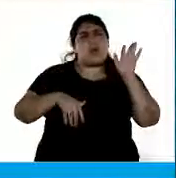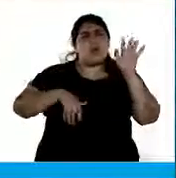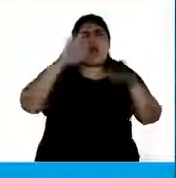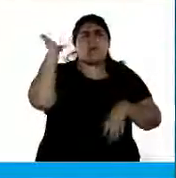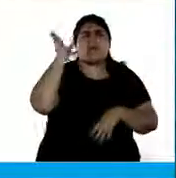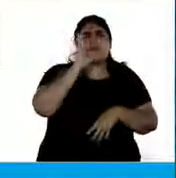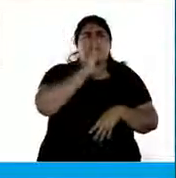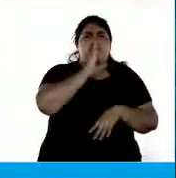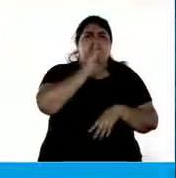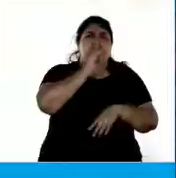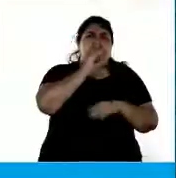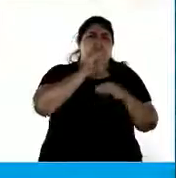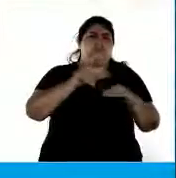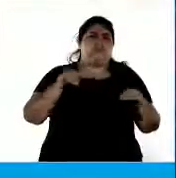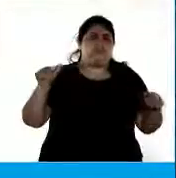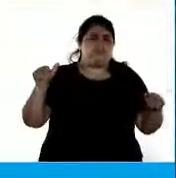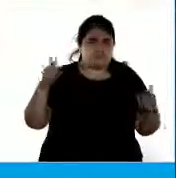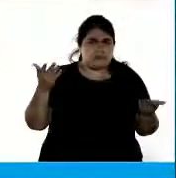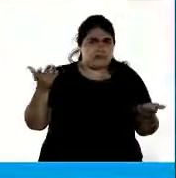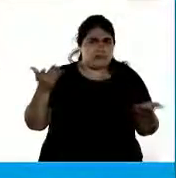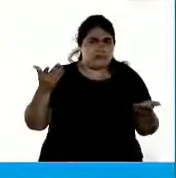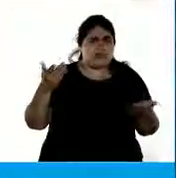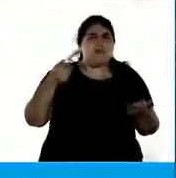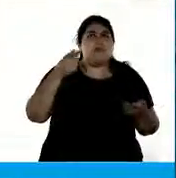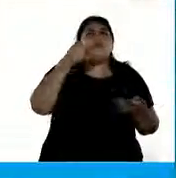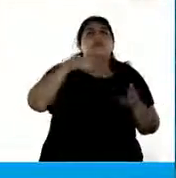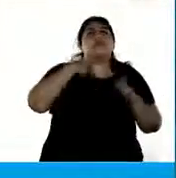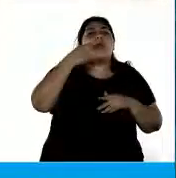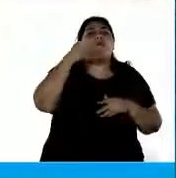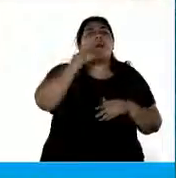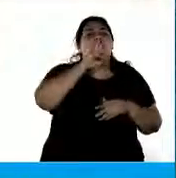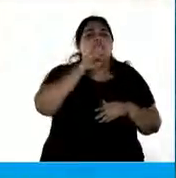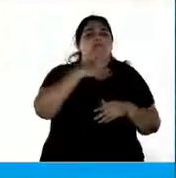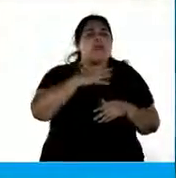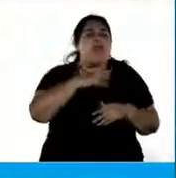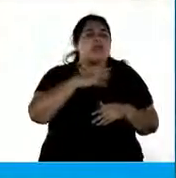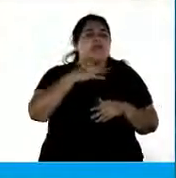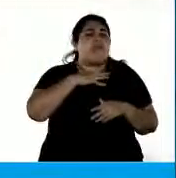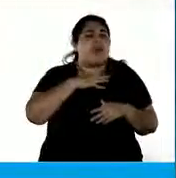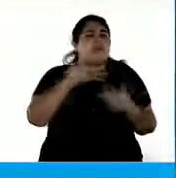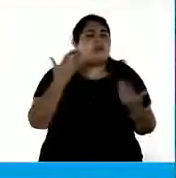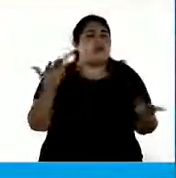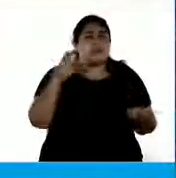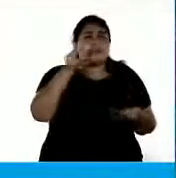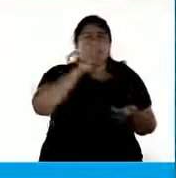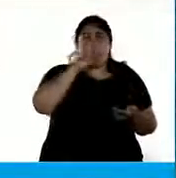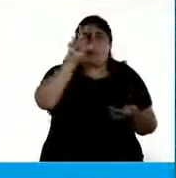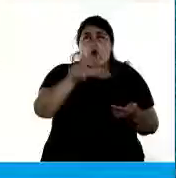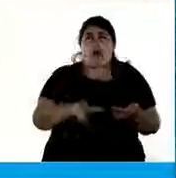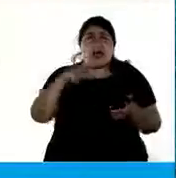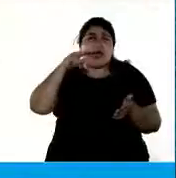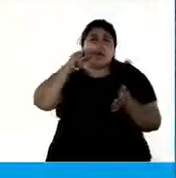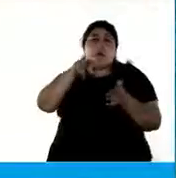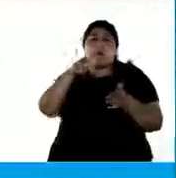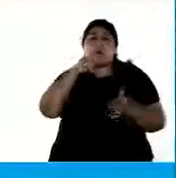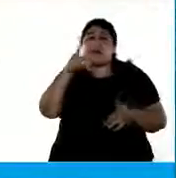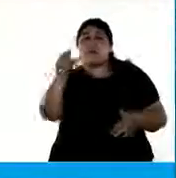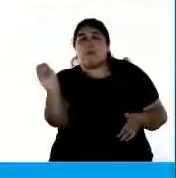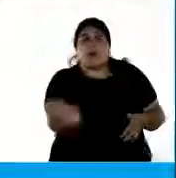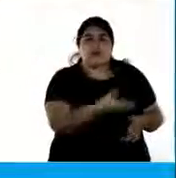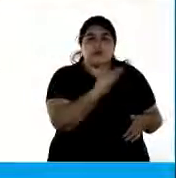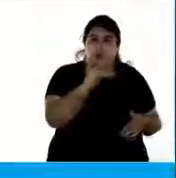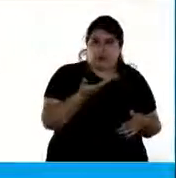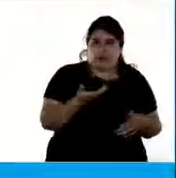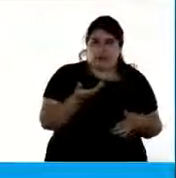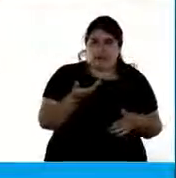La mujer Evidentemente la mujer era un objeto descartado Y